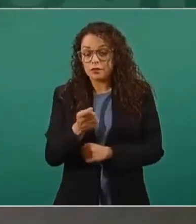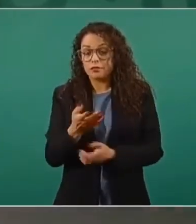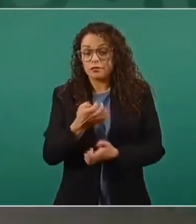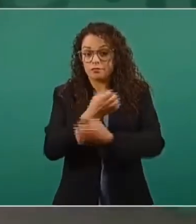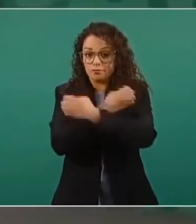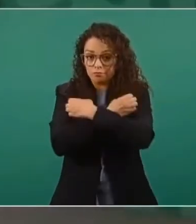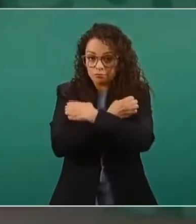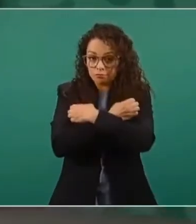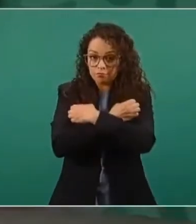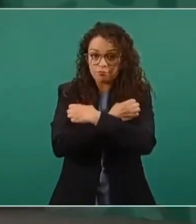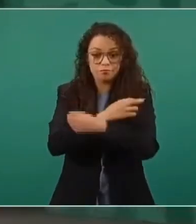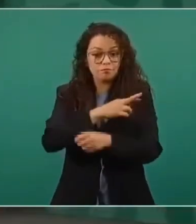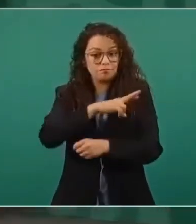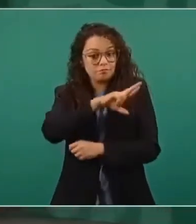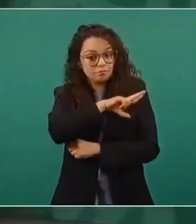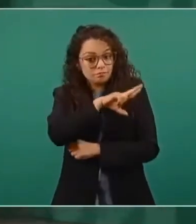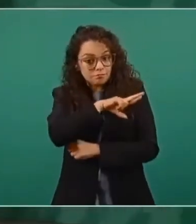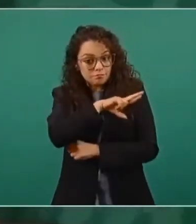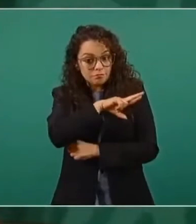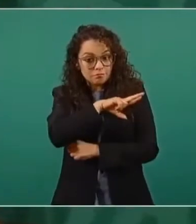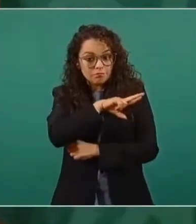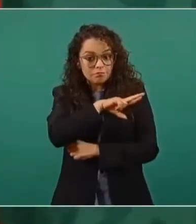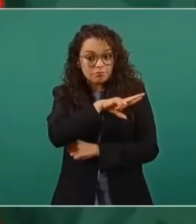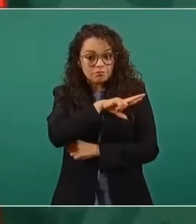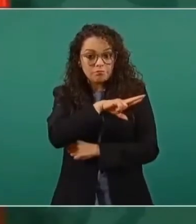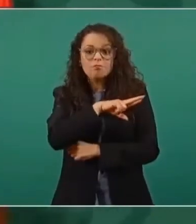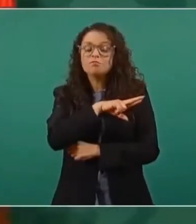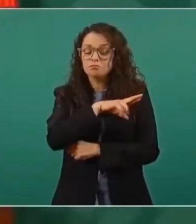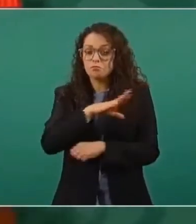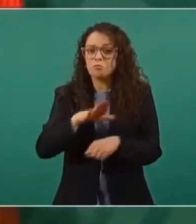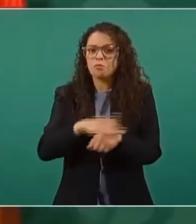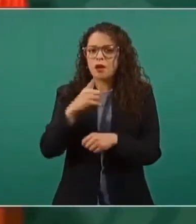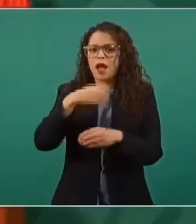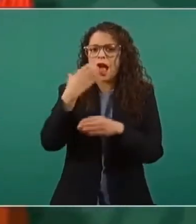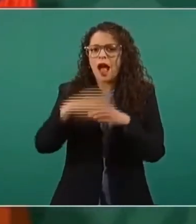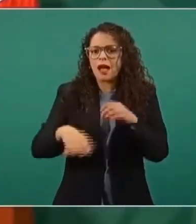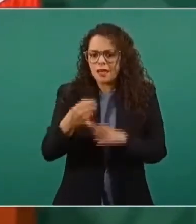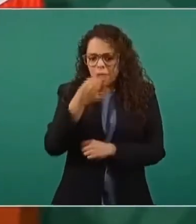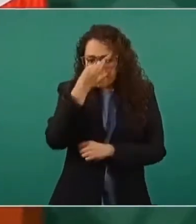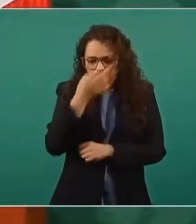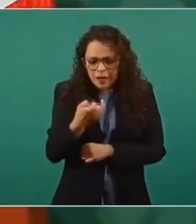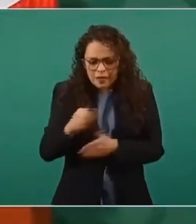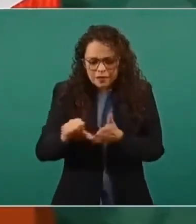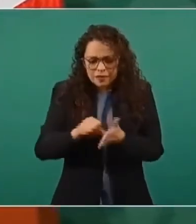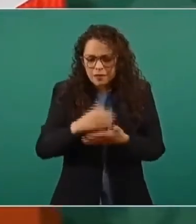escuelas privadas y por qué vamos a terminar de vacunarlos a mediados de este mes?